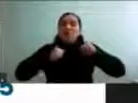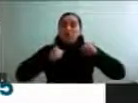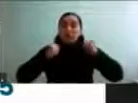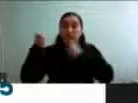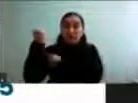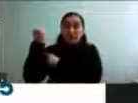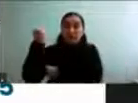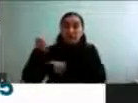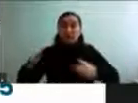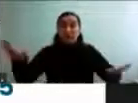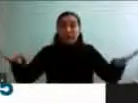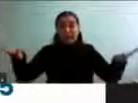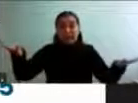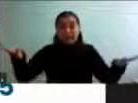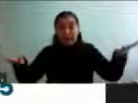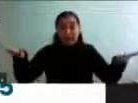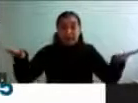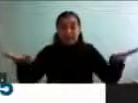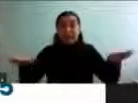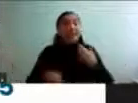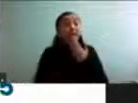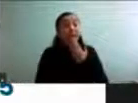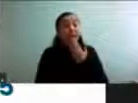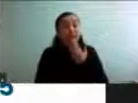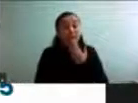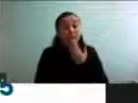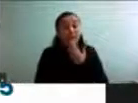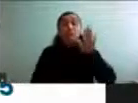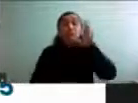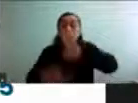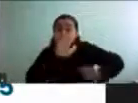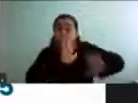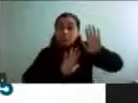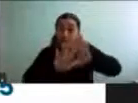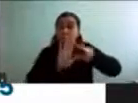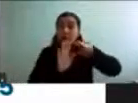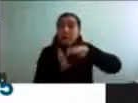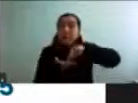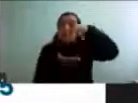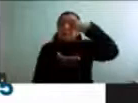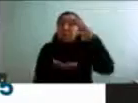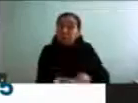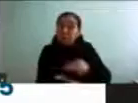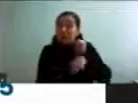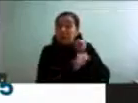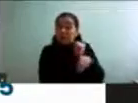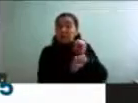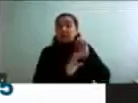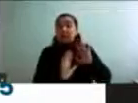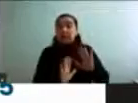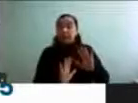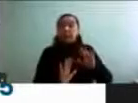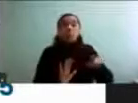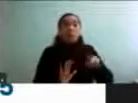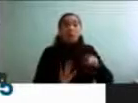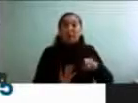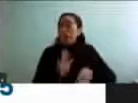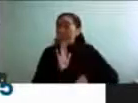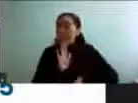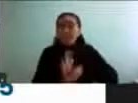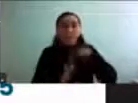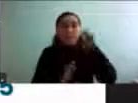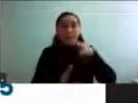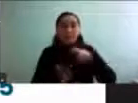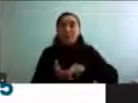también, son los protectores para evitar las caídas, que son una de las causas principales de muerte en las